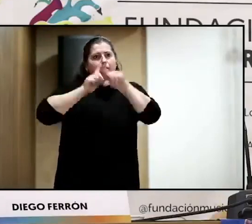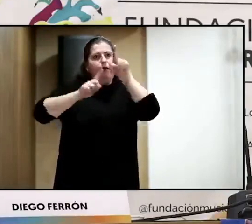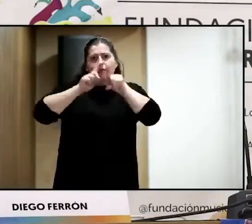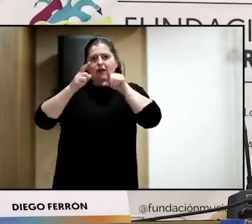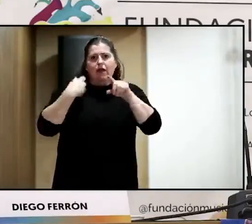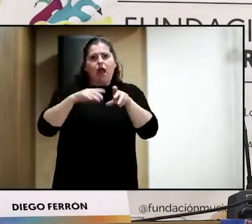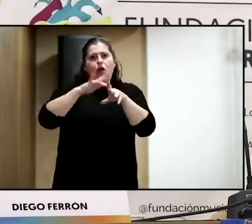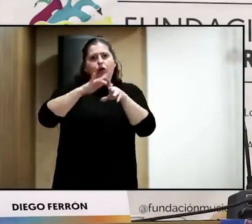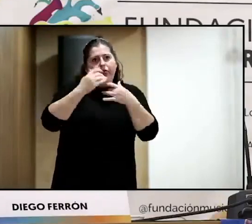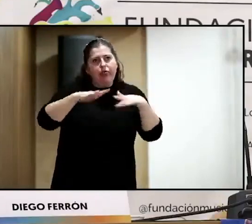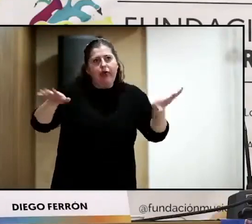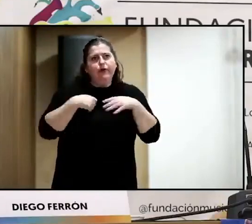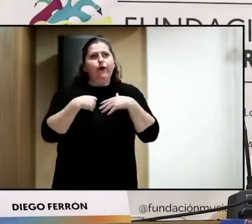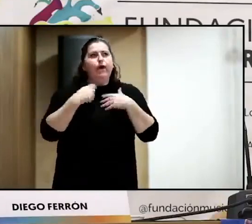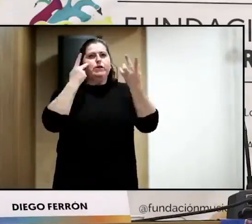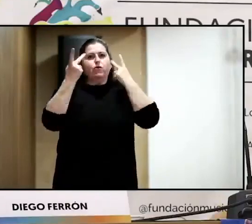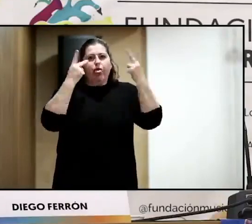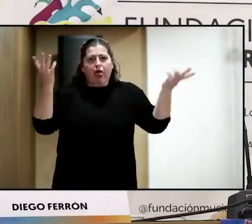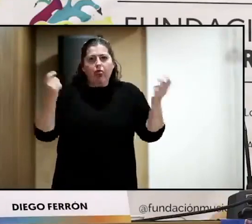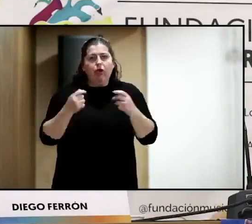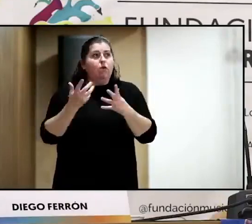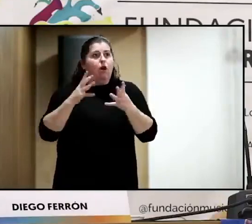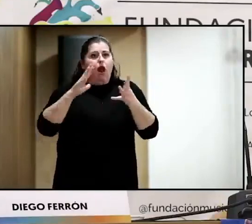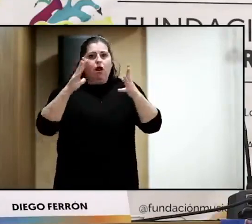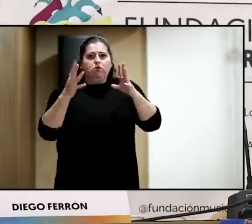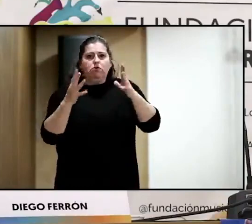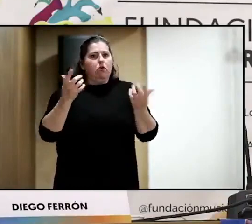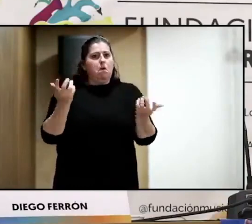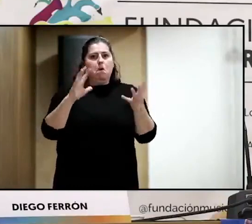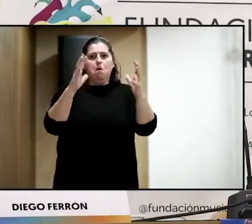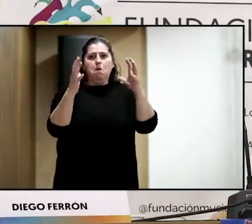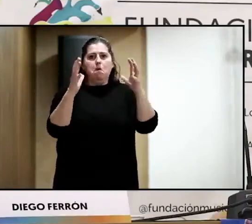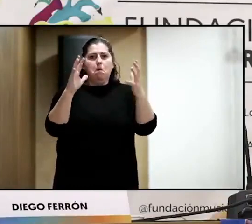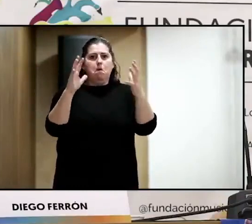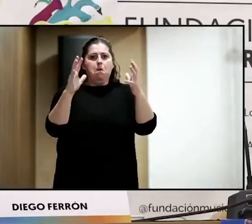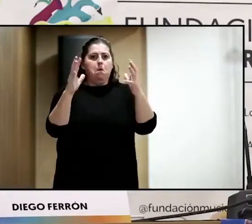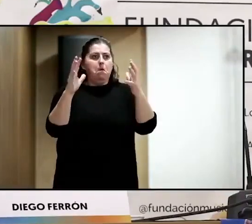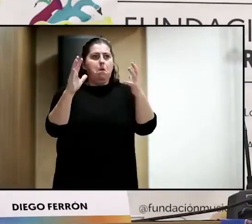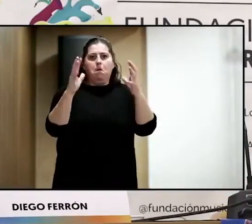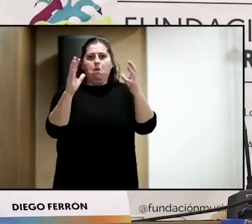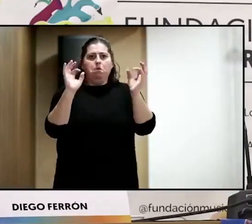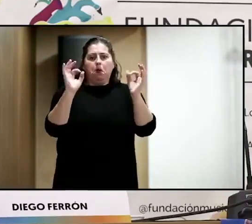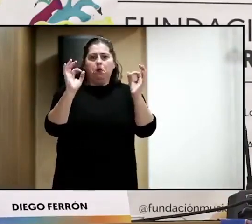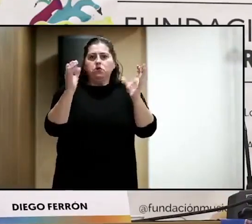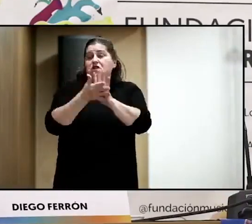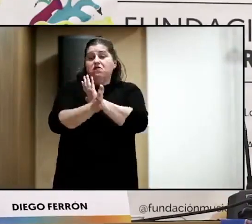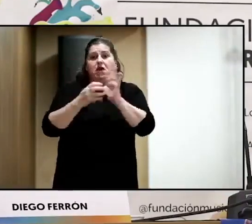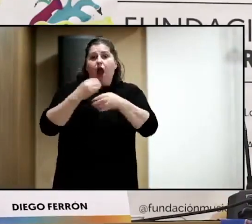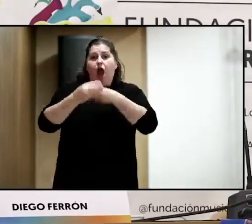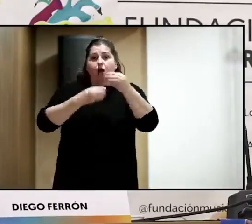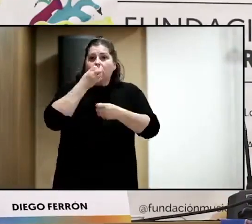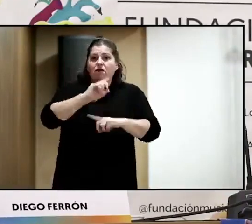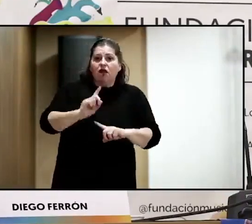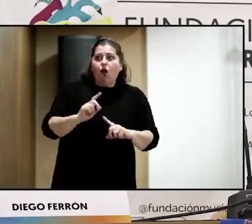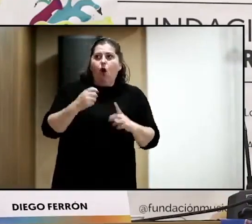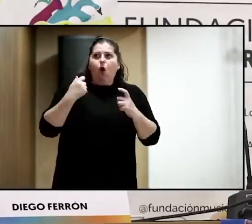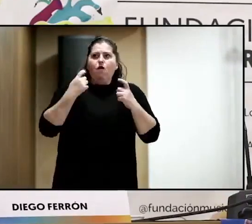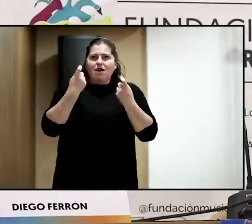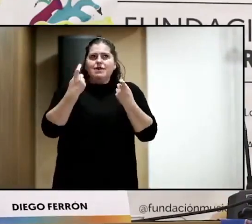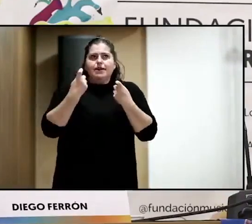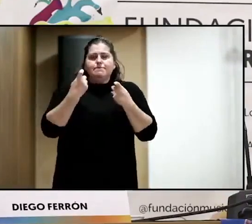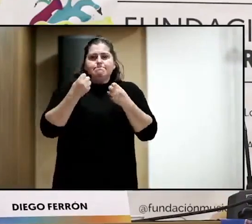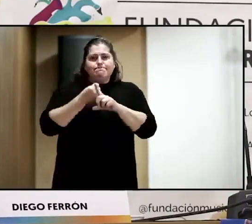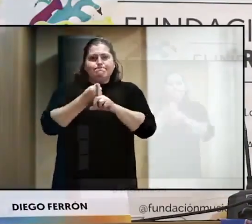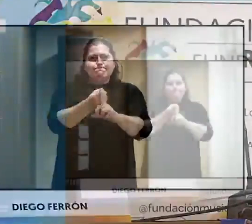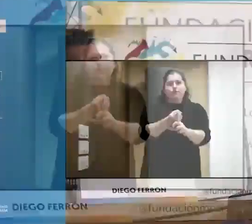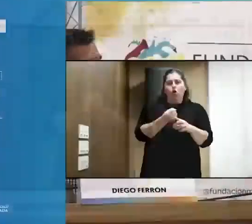concienciando y visibilizando durante décadas y no cambia absolutamente nada, ¿no? O sea, algo no se está haciendo bien o algo no se está haciendo con la intensidad o con la